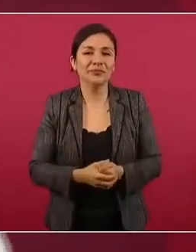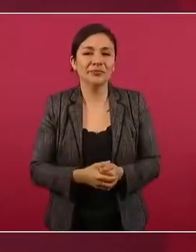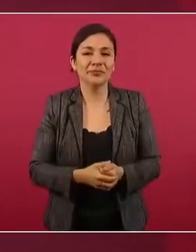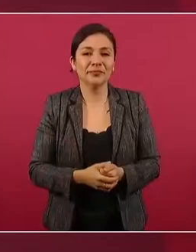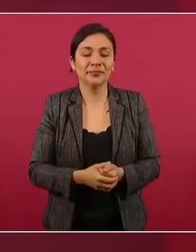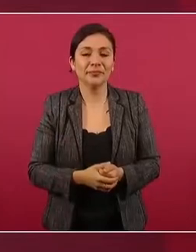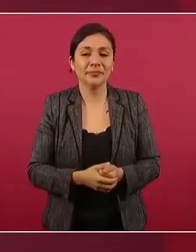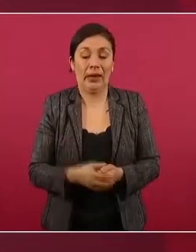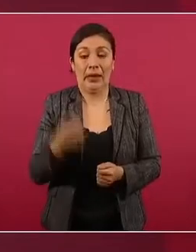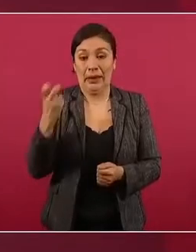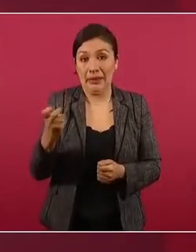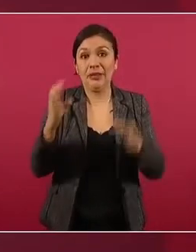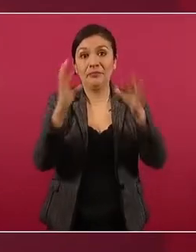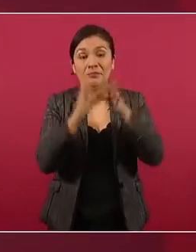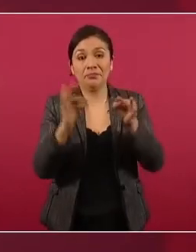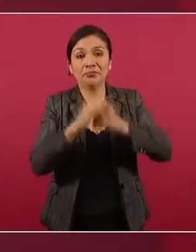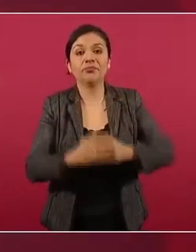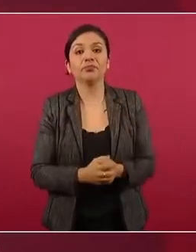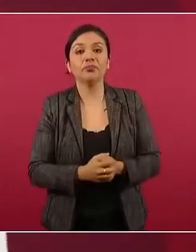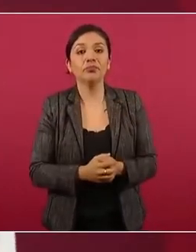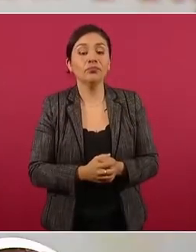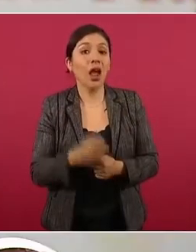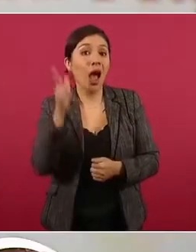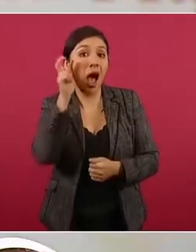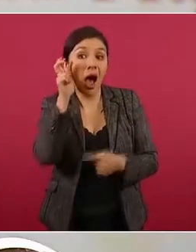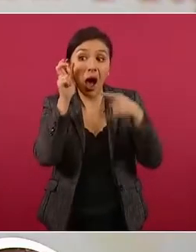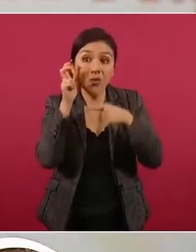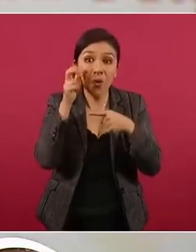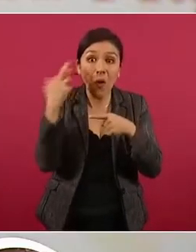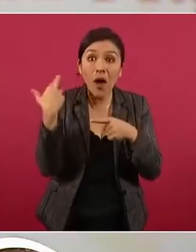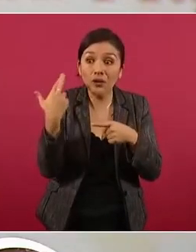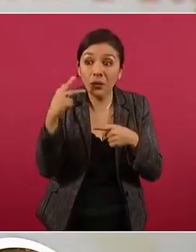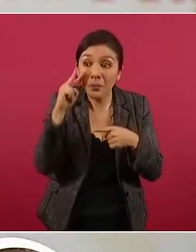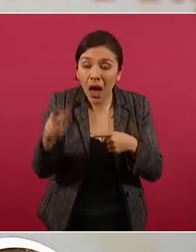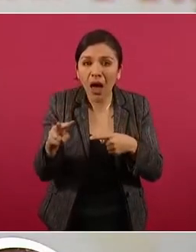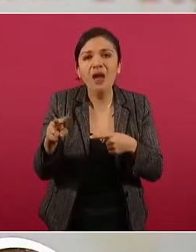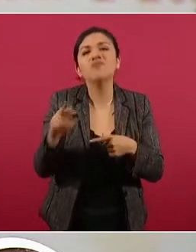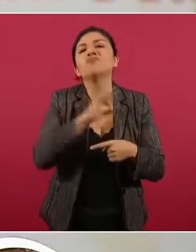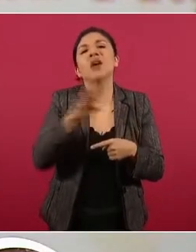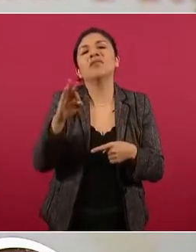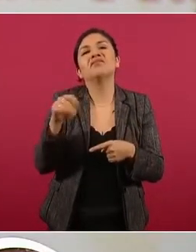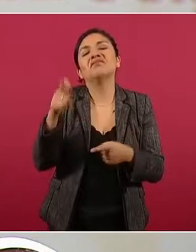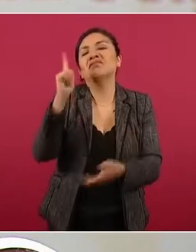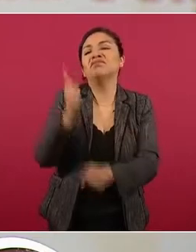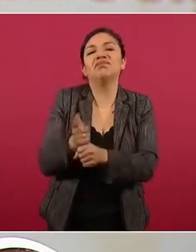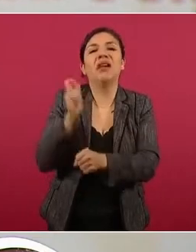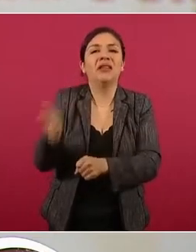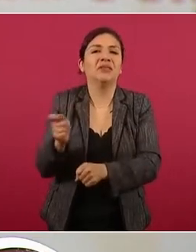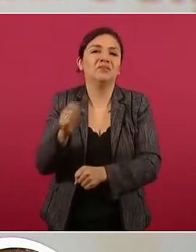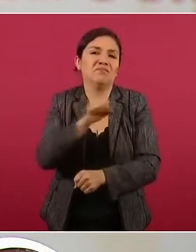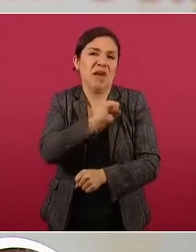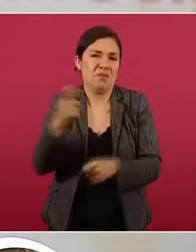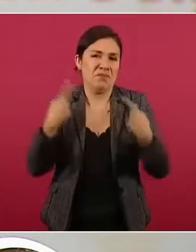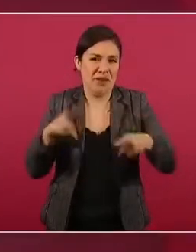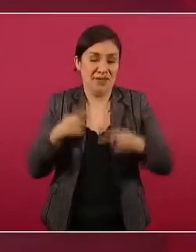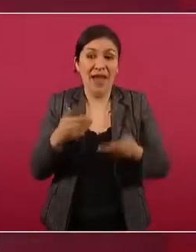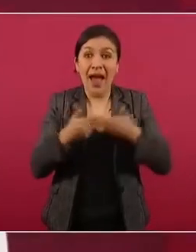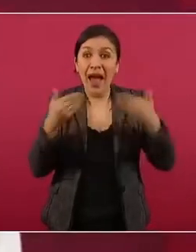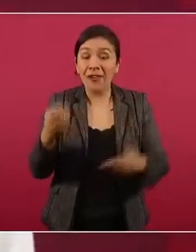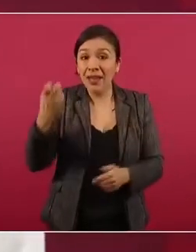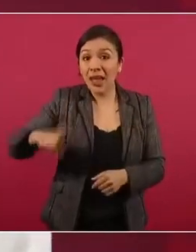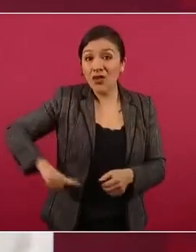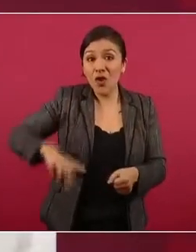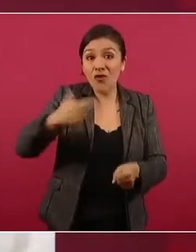aquí cita, quien audio mata, audio muere. Y hoy el audio escándalo de la